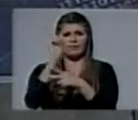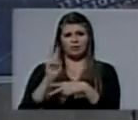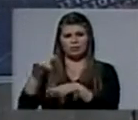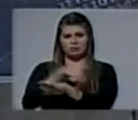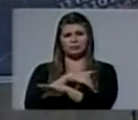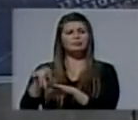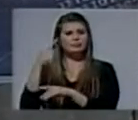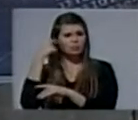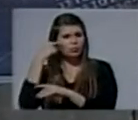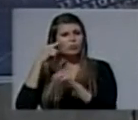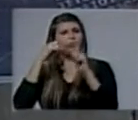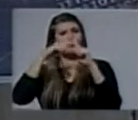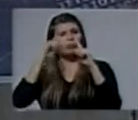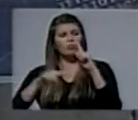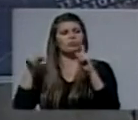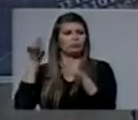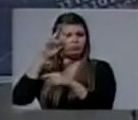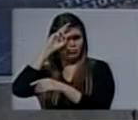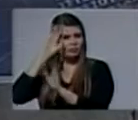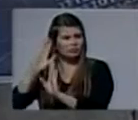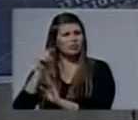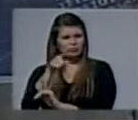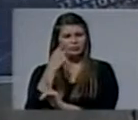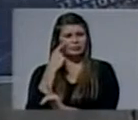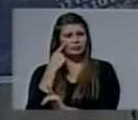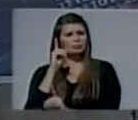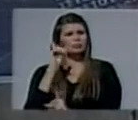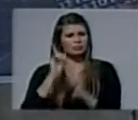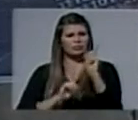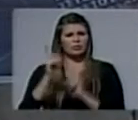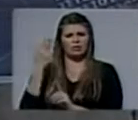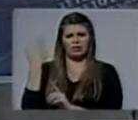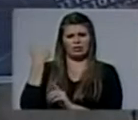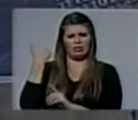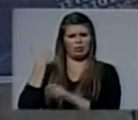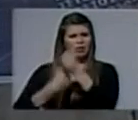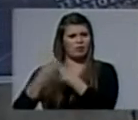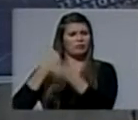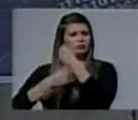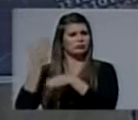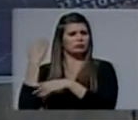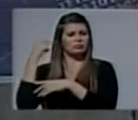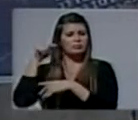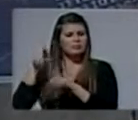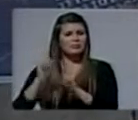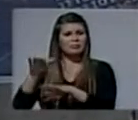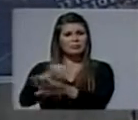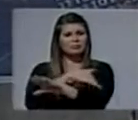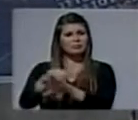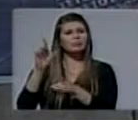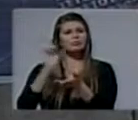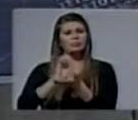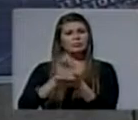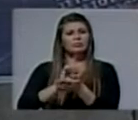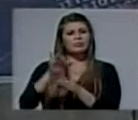Y muchos de ustedes se acordarán que hace unas cuantas décadas atrás, esta misma calle se llamaba